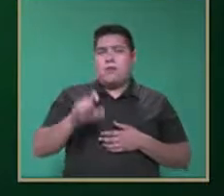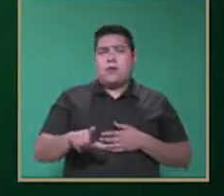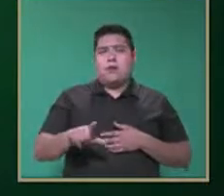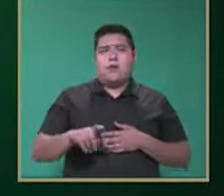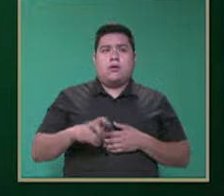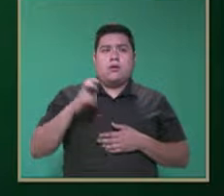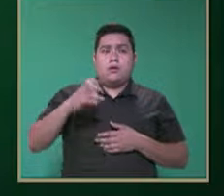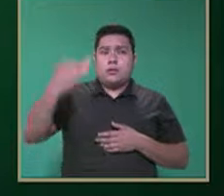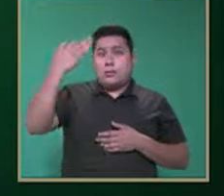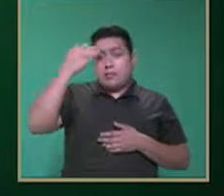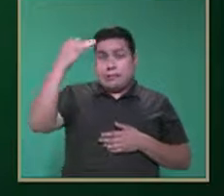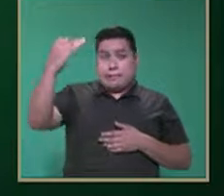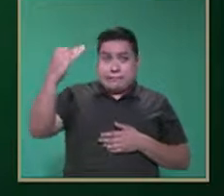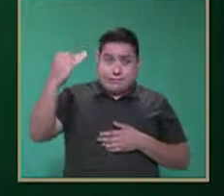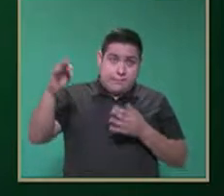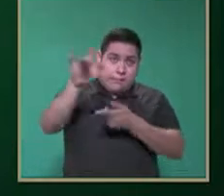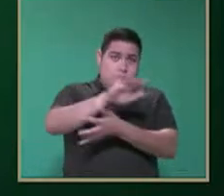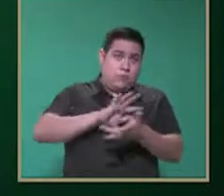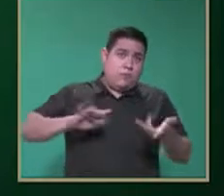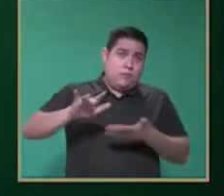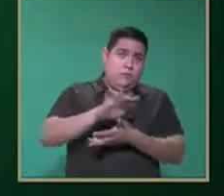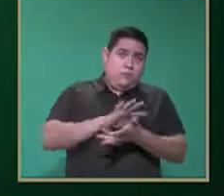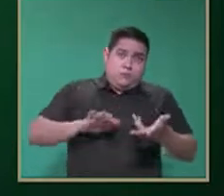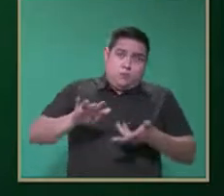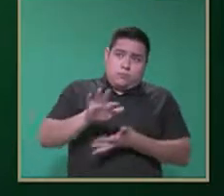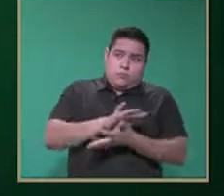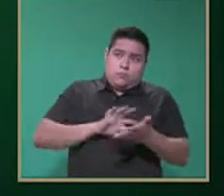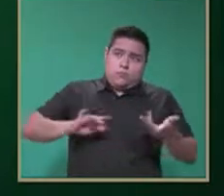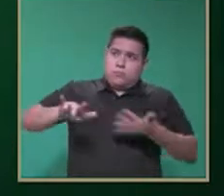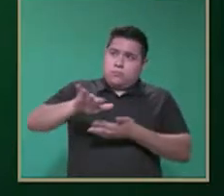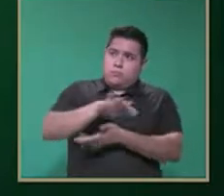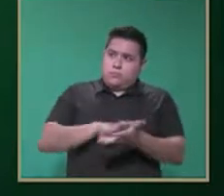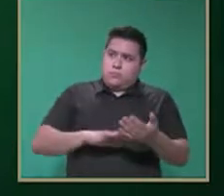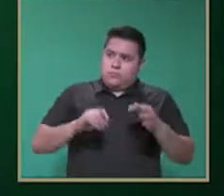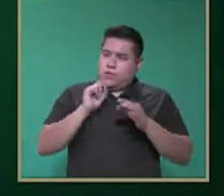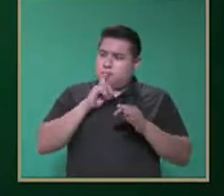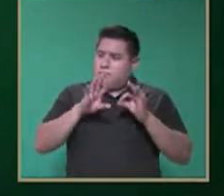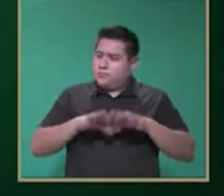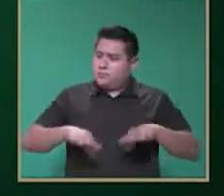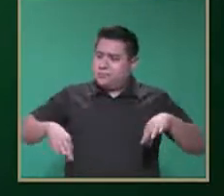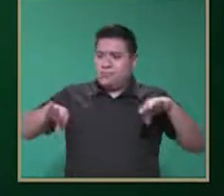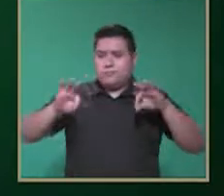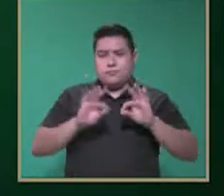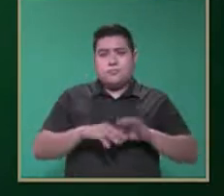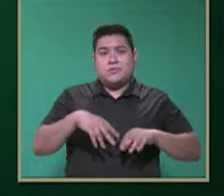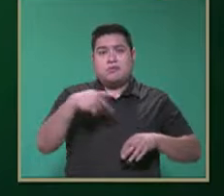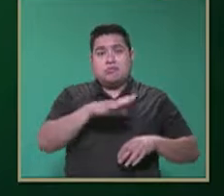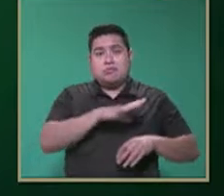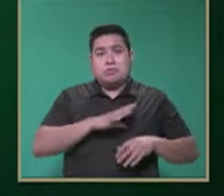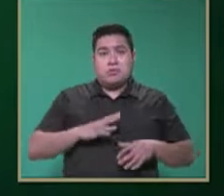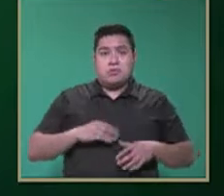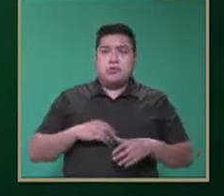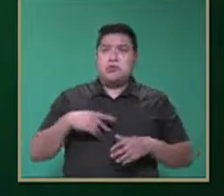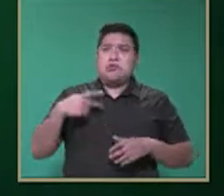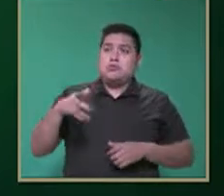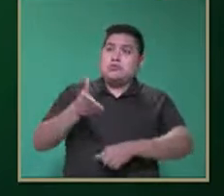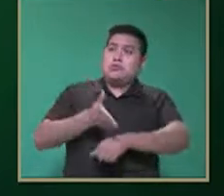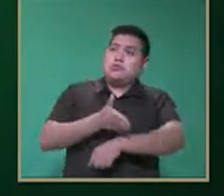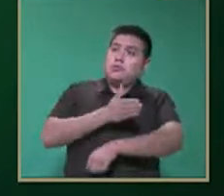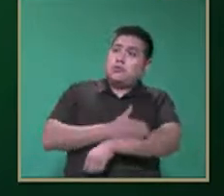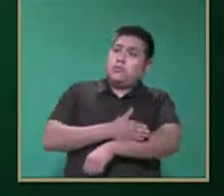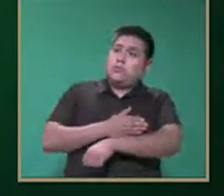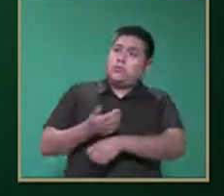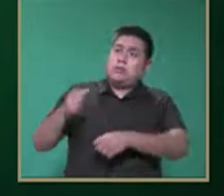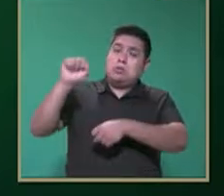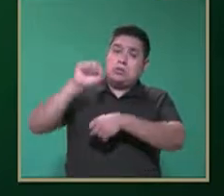ese tiempo de interacción. Vamos a ver cómo es necesario que interactúe también con sus compañeros de